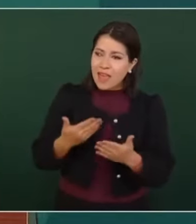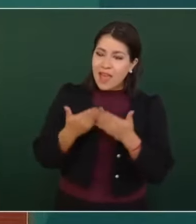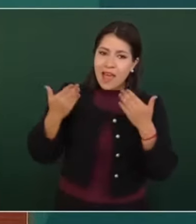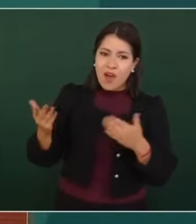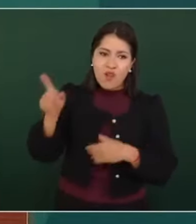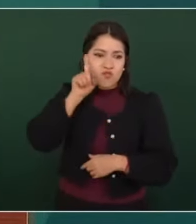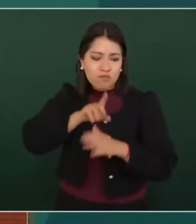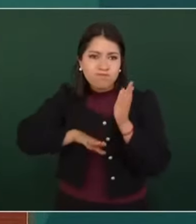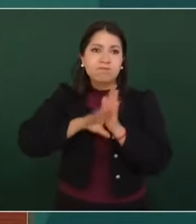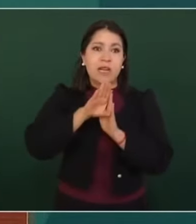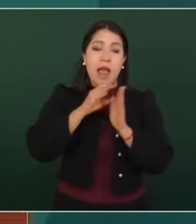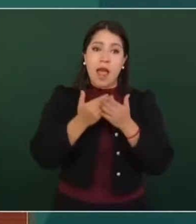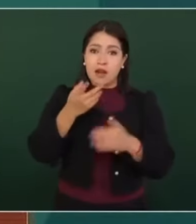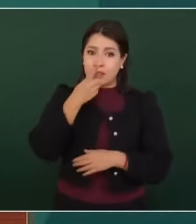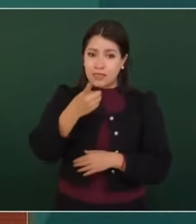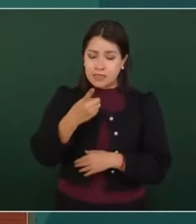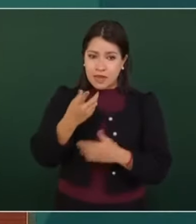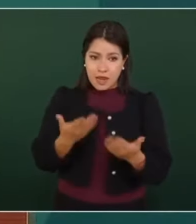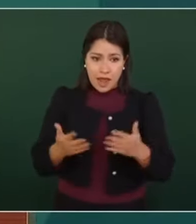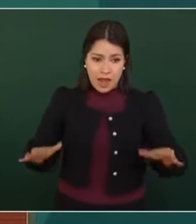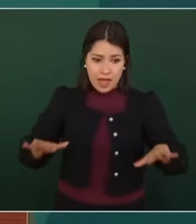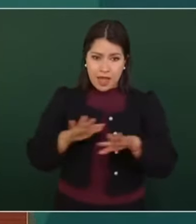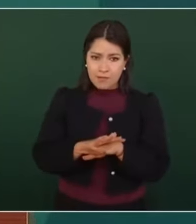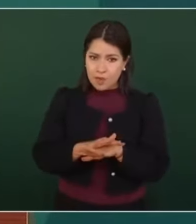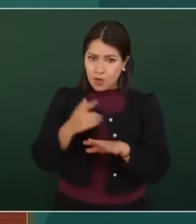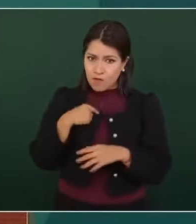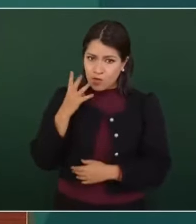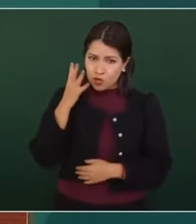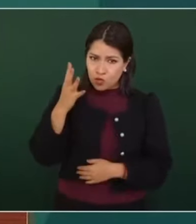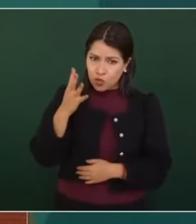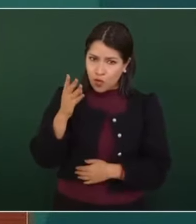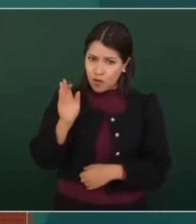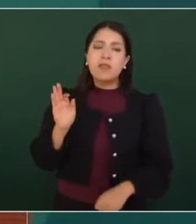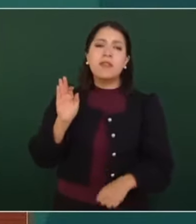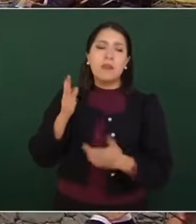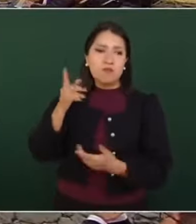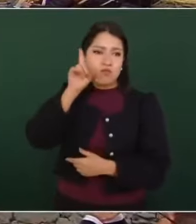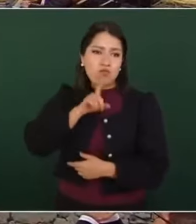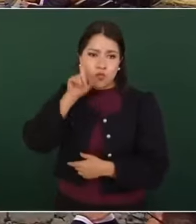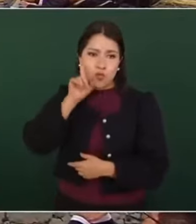transformación, quiero recordar, tiene rostro de mujer. El futuro será feminista o no será. Gracias.